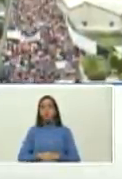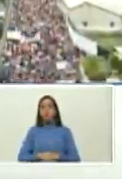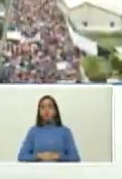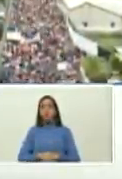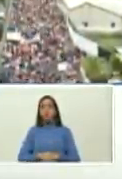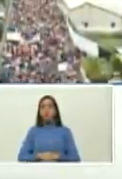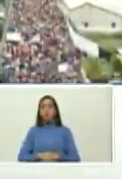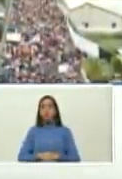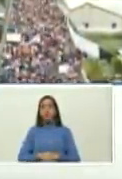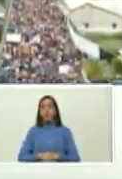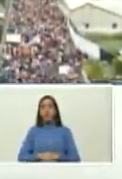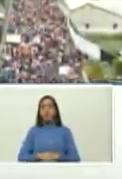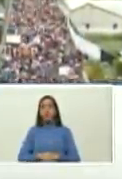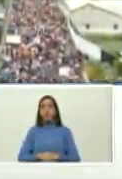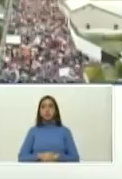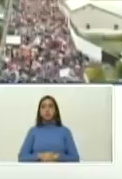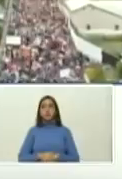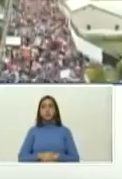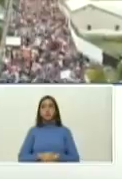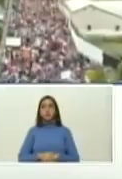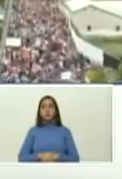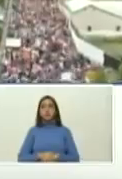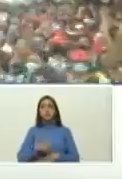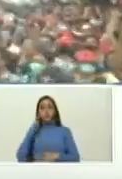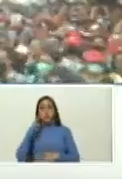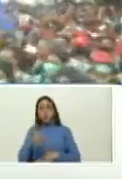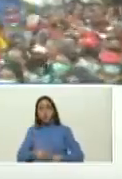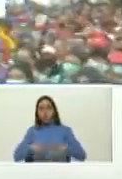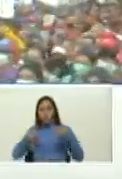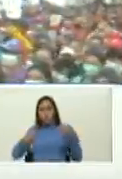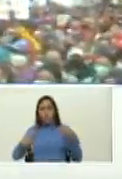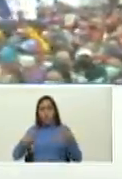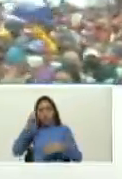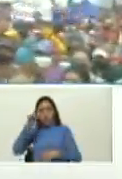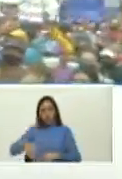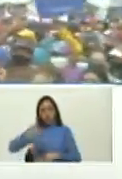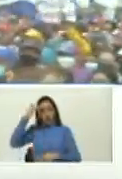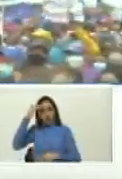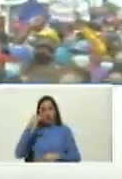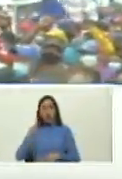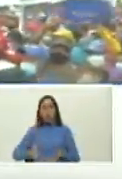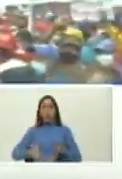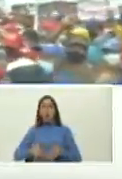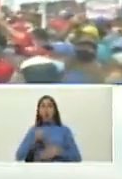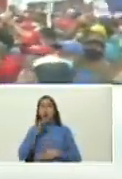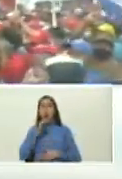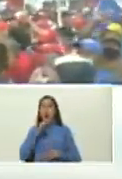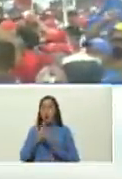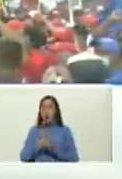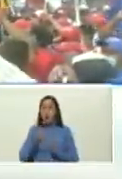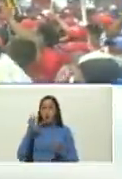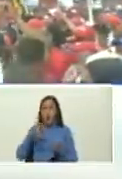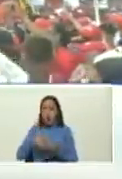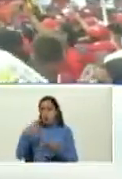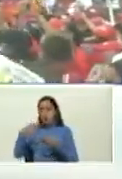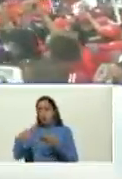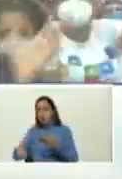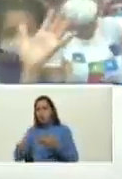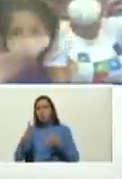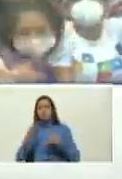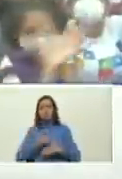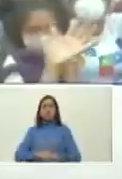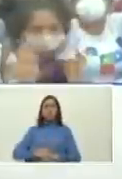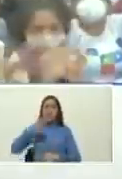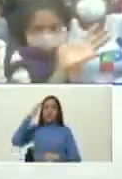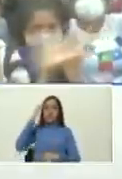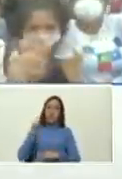tenemos la visión de las actas ya sabemos quién ganó en el estado tal en la ciudad tal